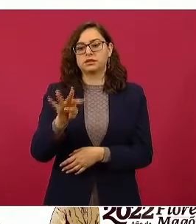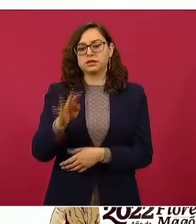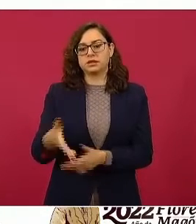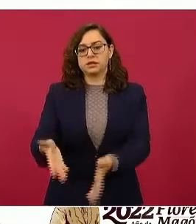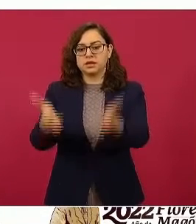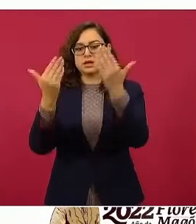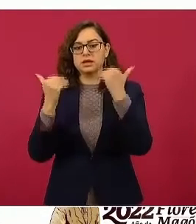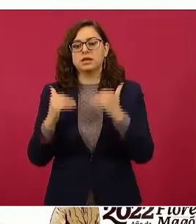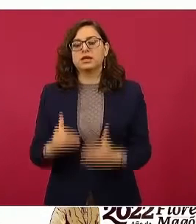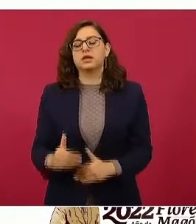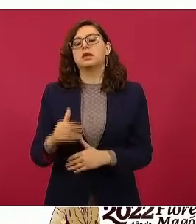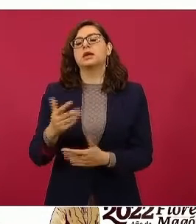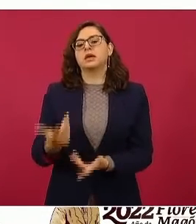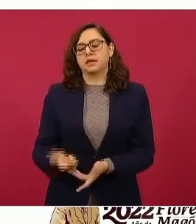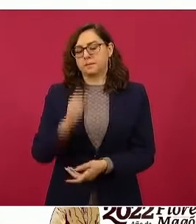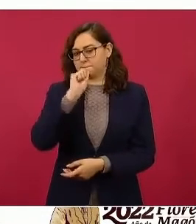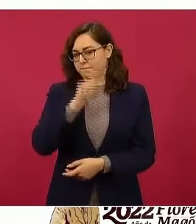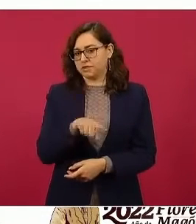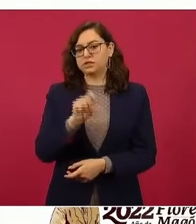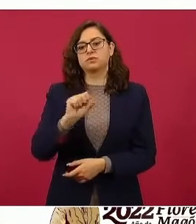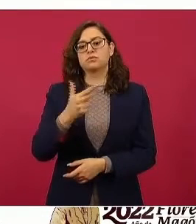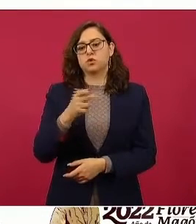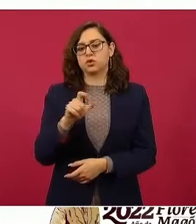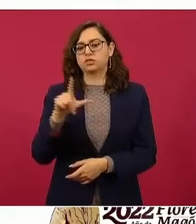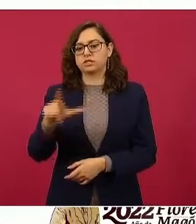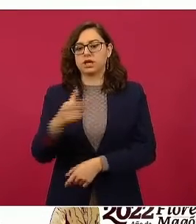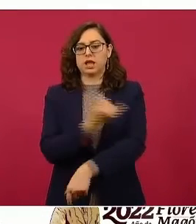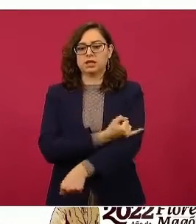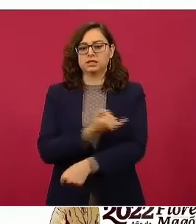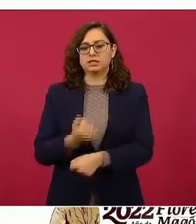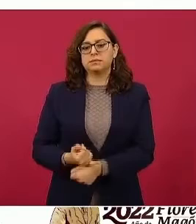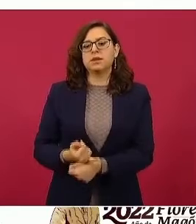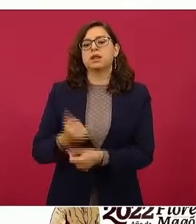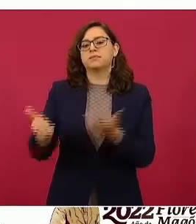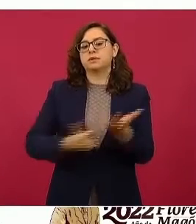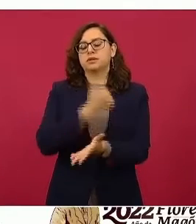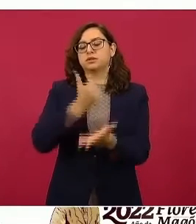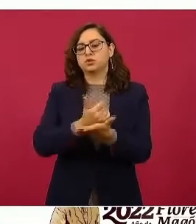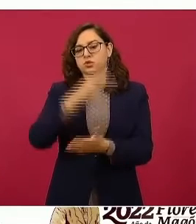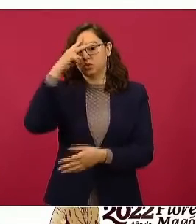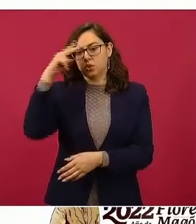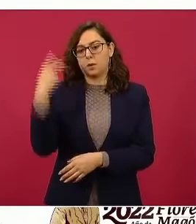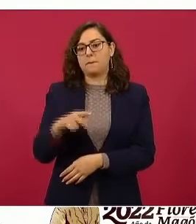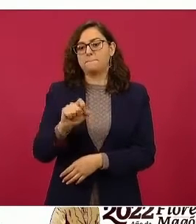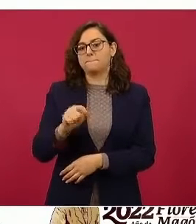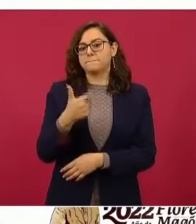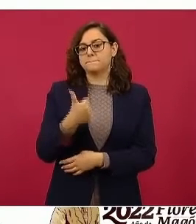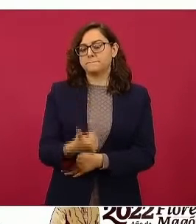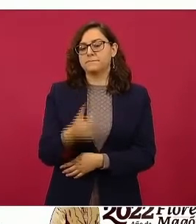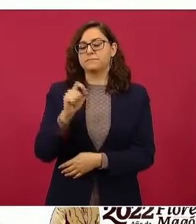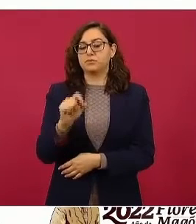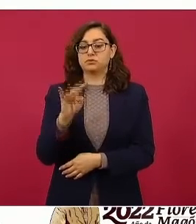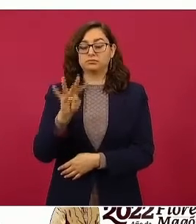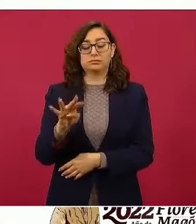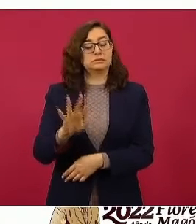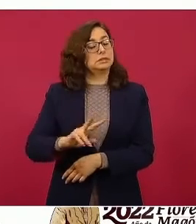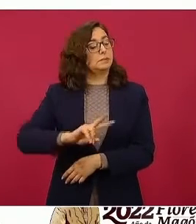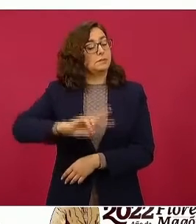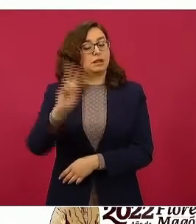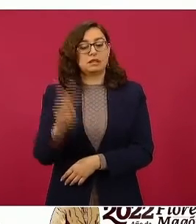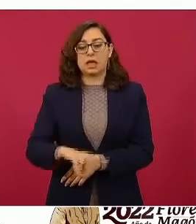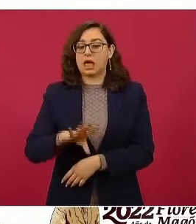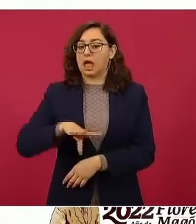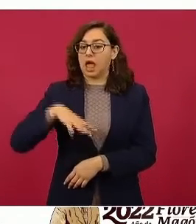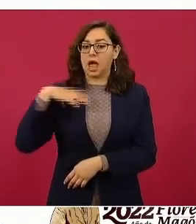19 centavos de la Shell en Iztapalapa, en la Ciudad de México. La Shell está dando muy cara la Premium,